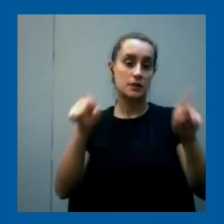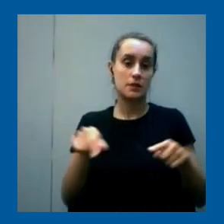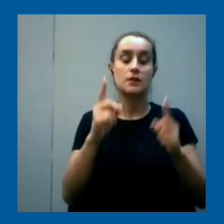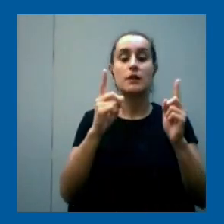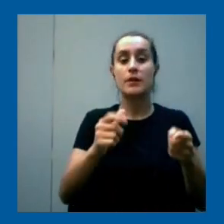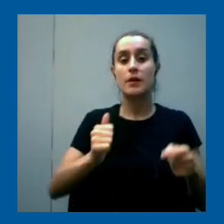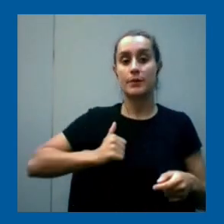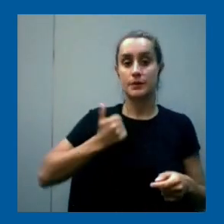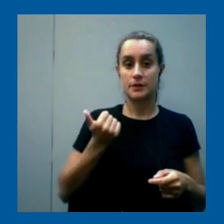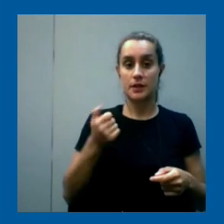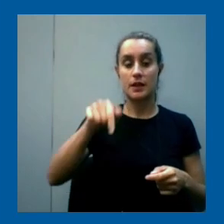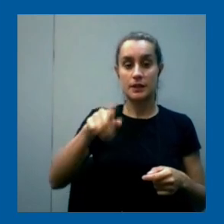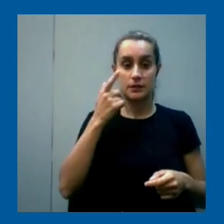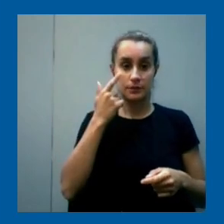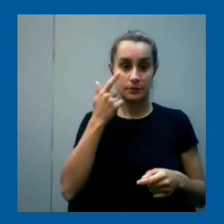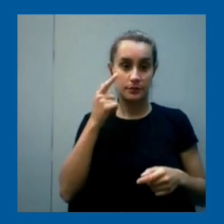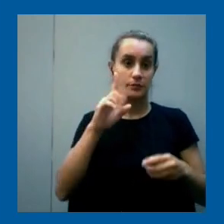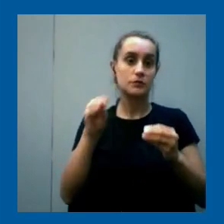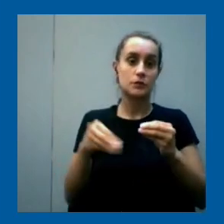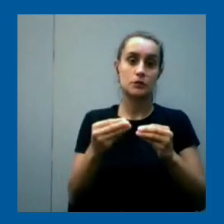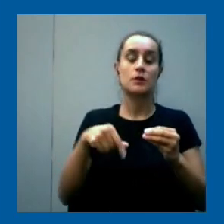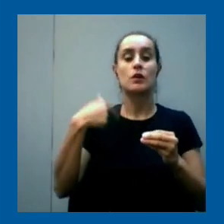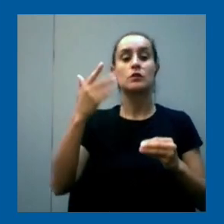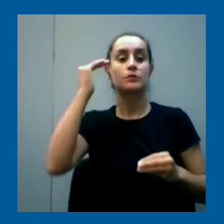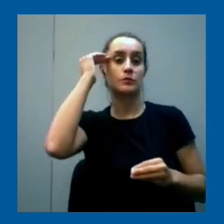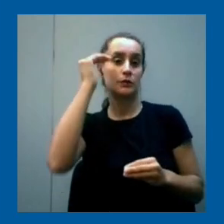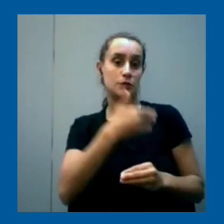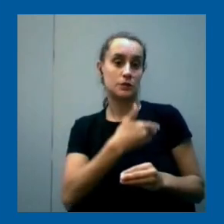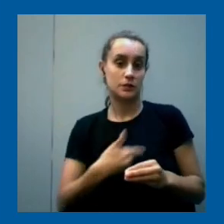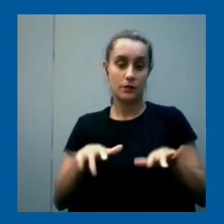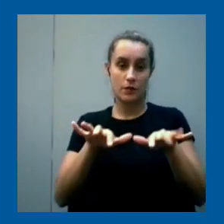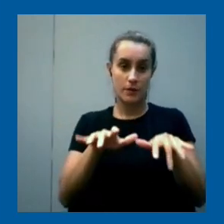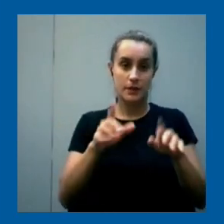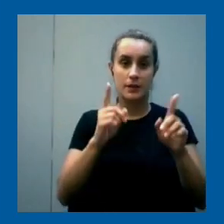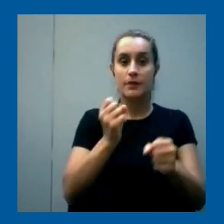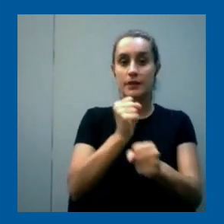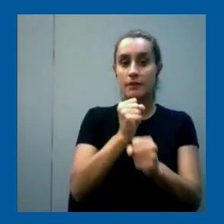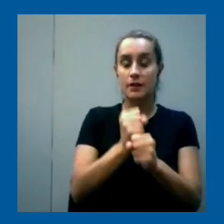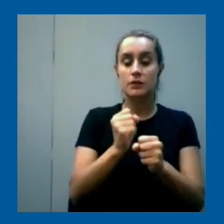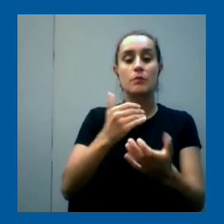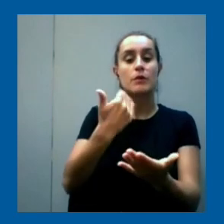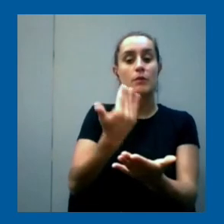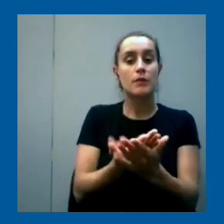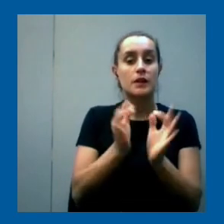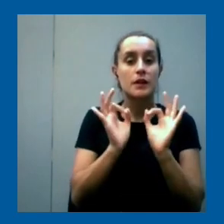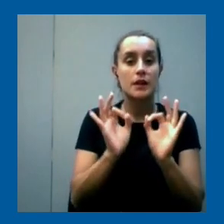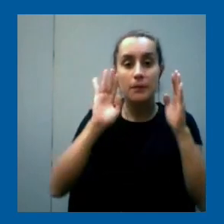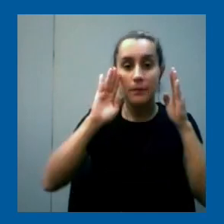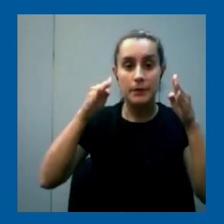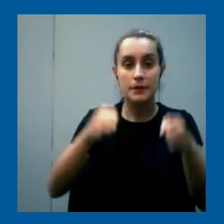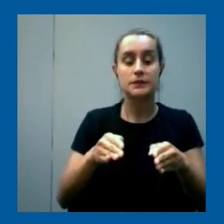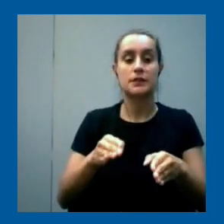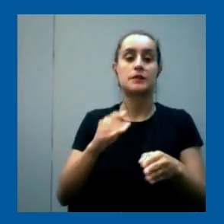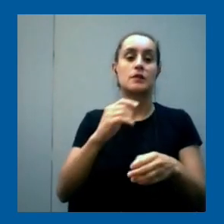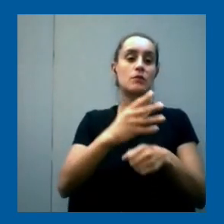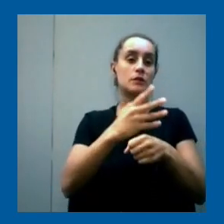ese conocimiento sumando a docentes de informática y trabajando en propuestas específicas para lo que es el bachillerato